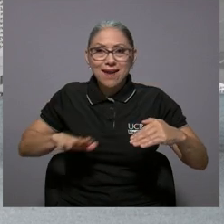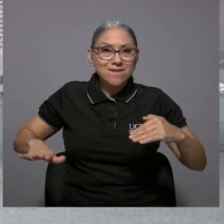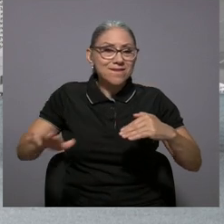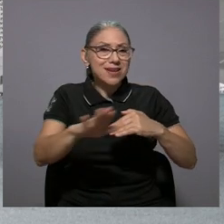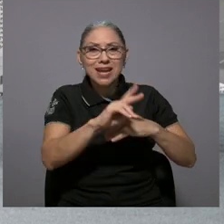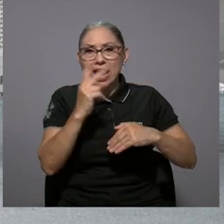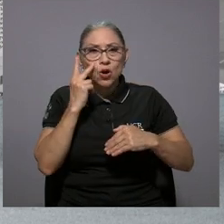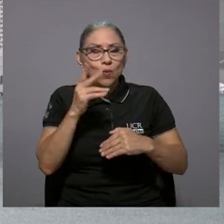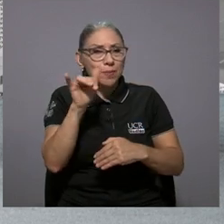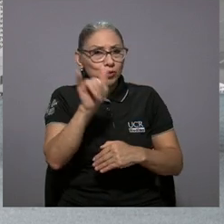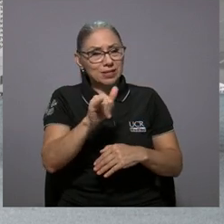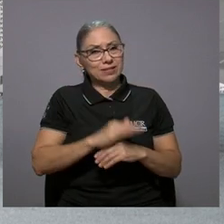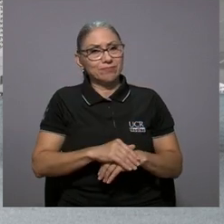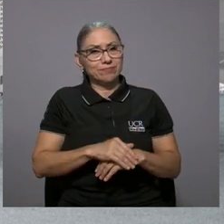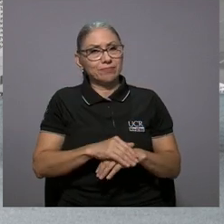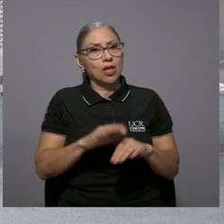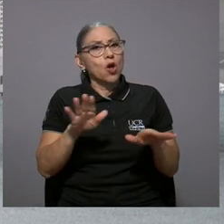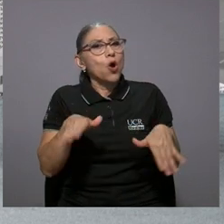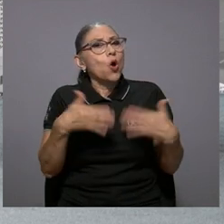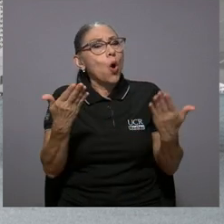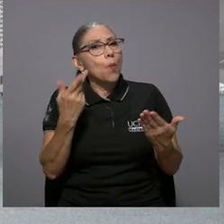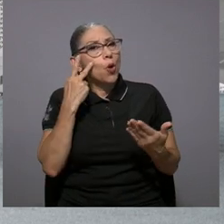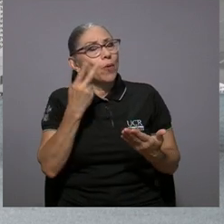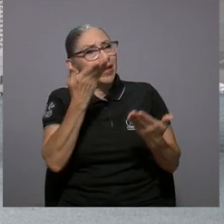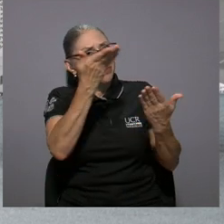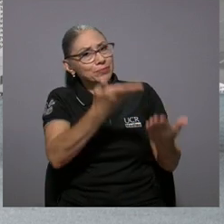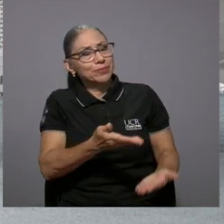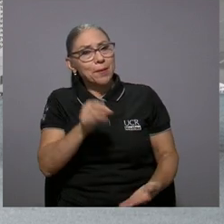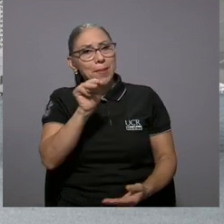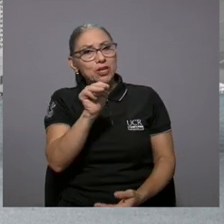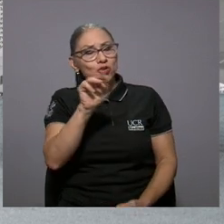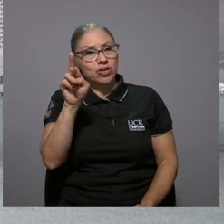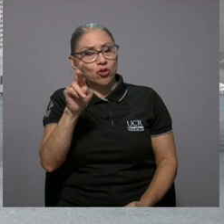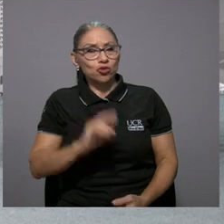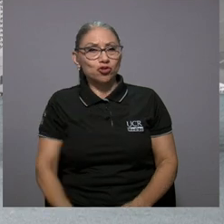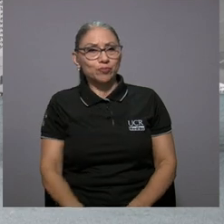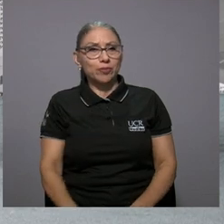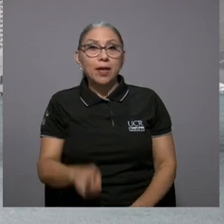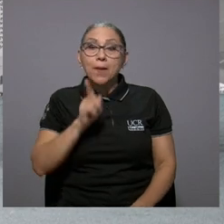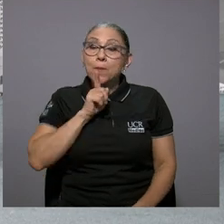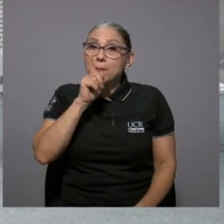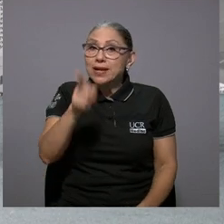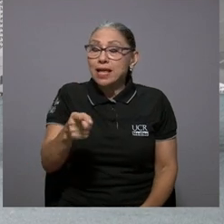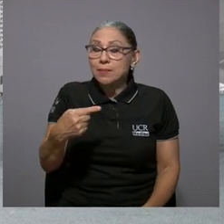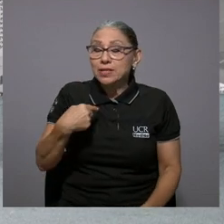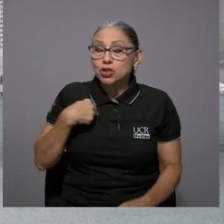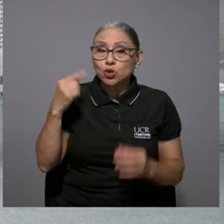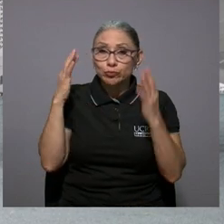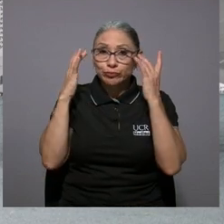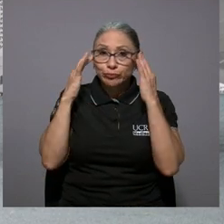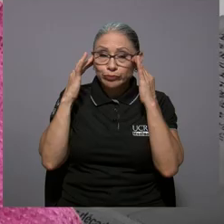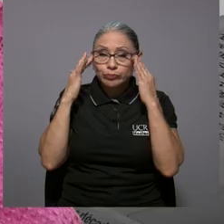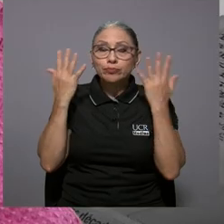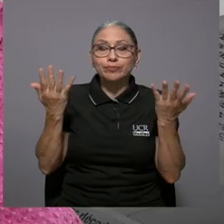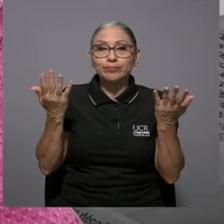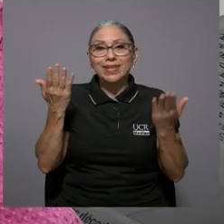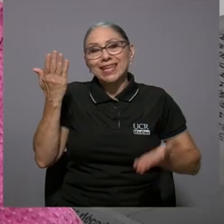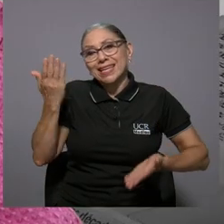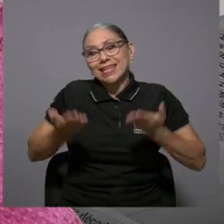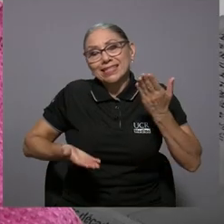pero aquí a nivel de país de Costa Rica no lo vemos así. ¿Cómo lo ve Marjorie Ross? Bueno,